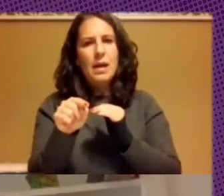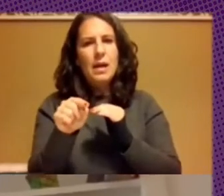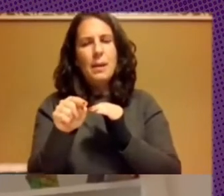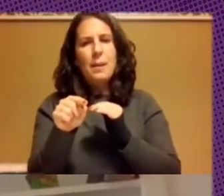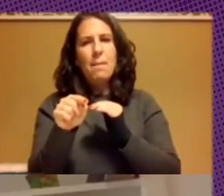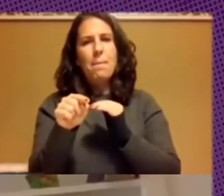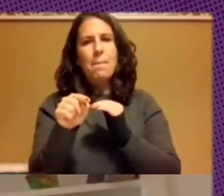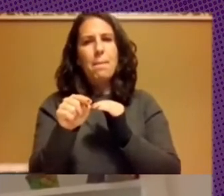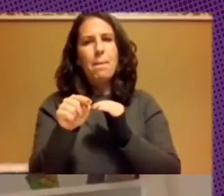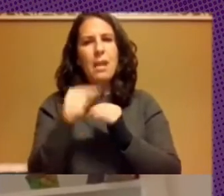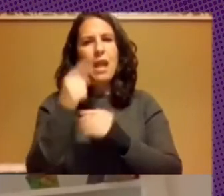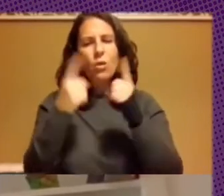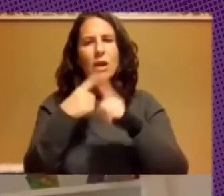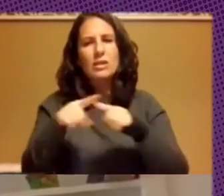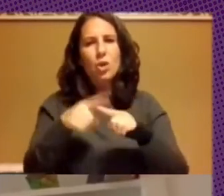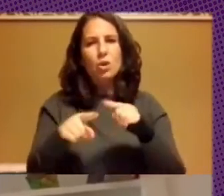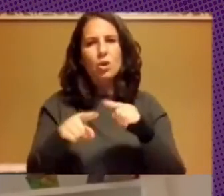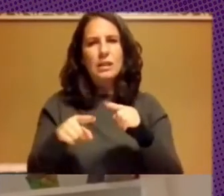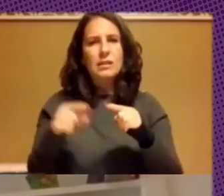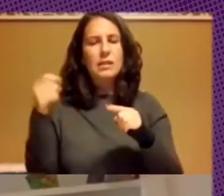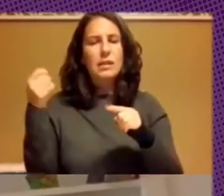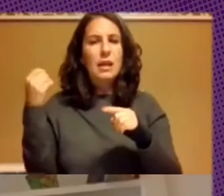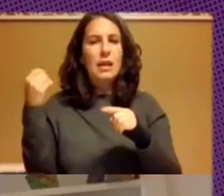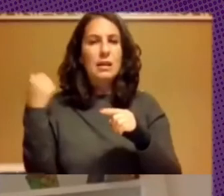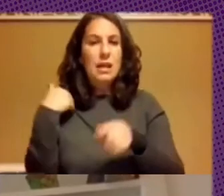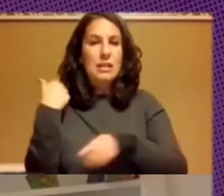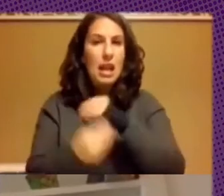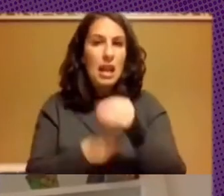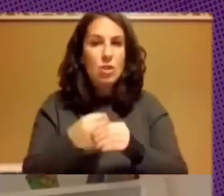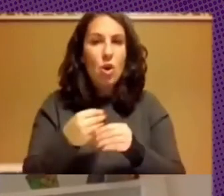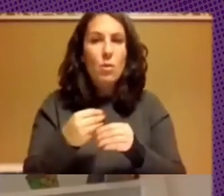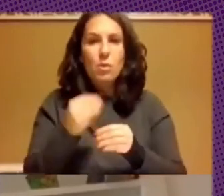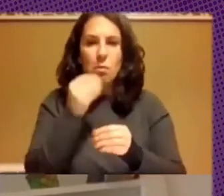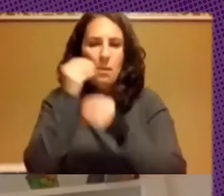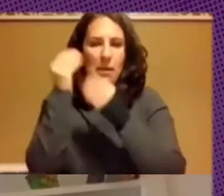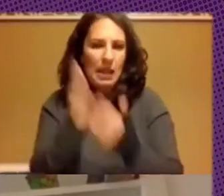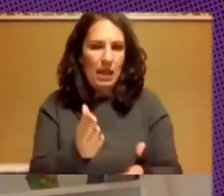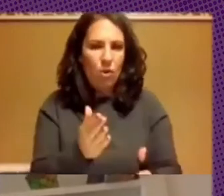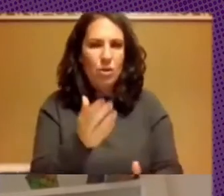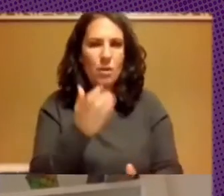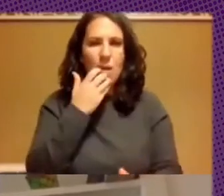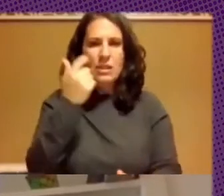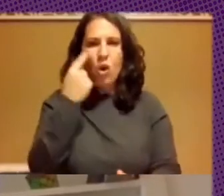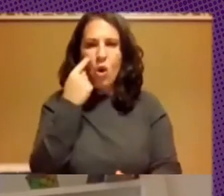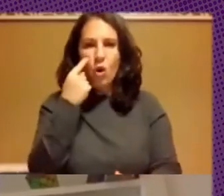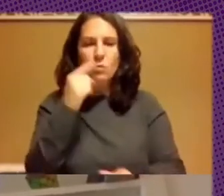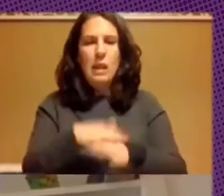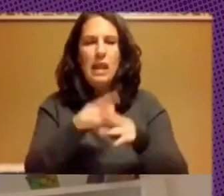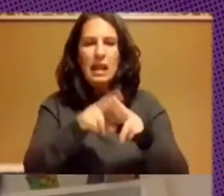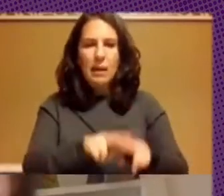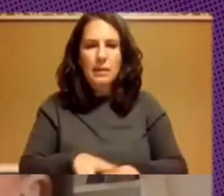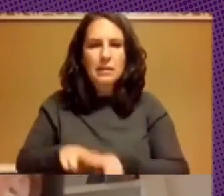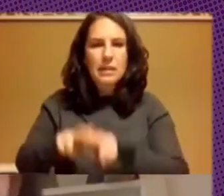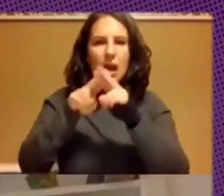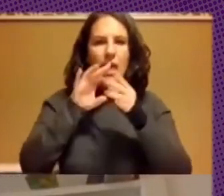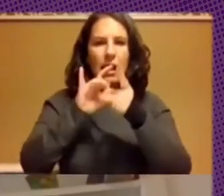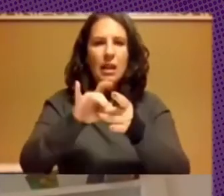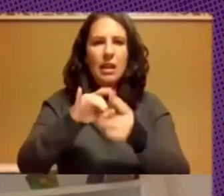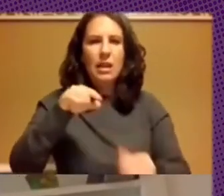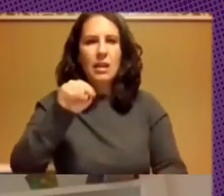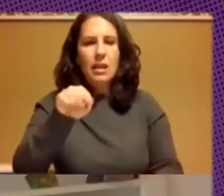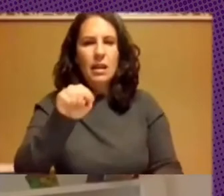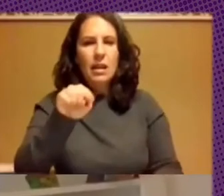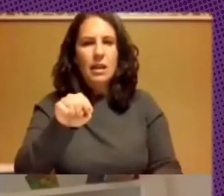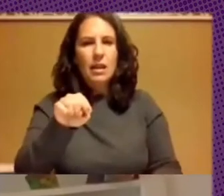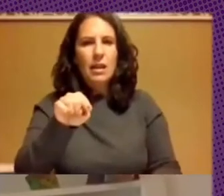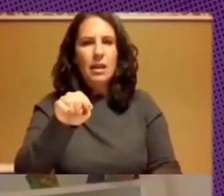la mesa entonces de esta forma bienvenidos si tenemos más ojos para revisar y para adecuar contenidos abiertos que contenidos